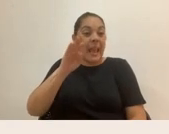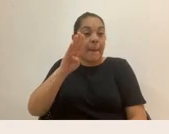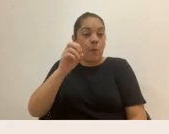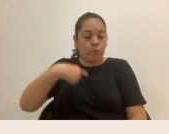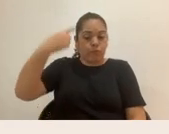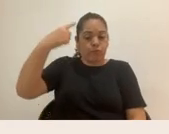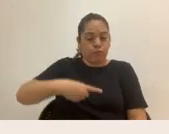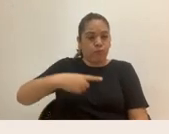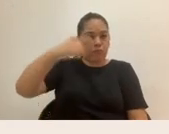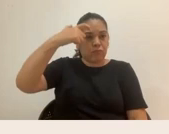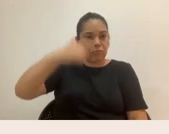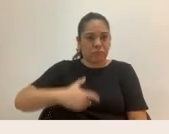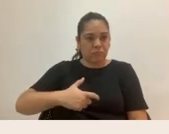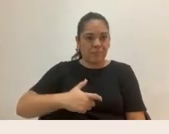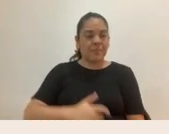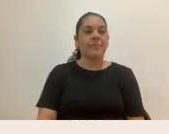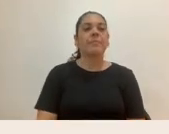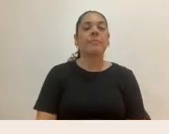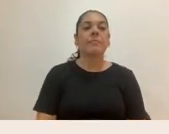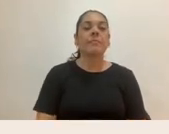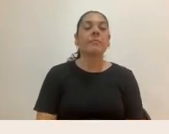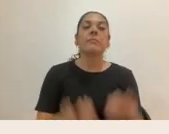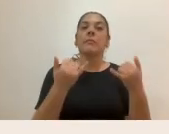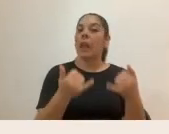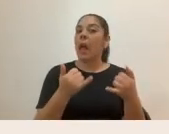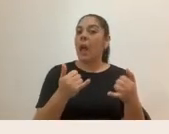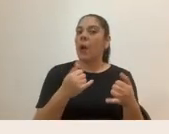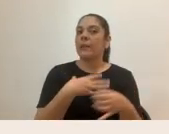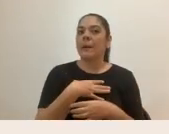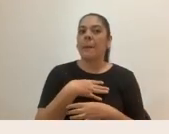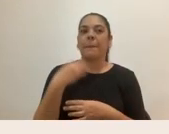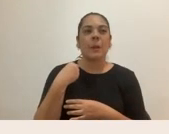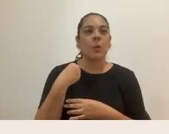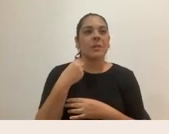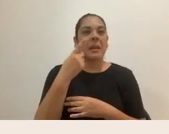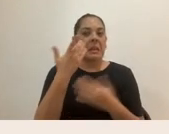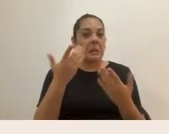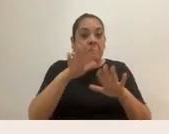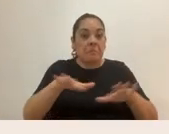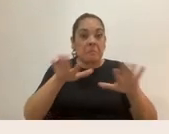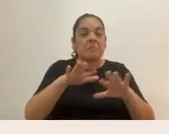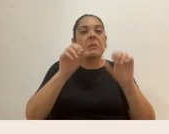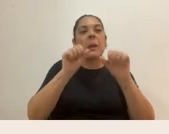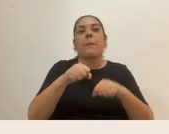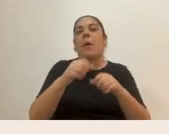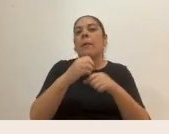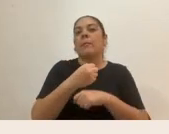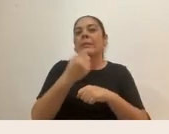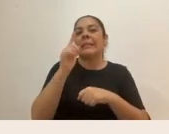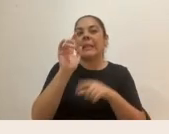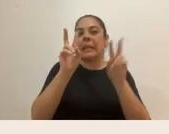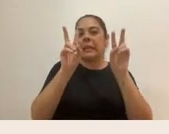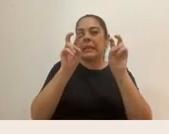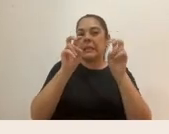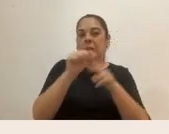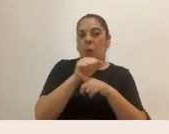Entonces, ahora me gustaría que las personas que estamos acá podamos hacer un ejercicio. Entonces, les voy